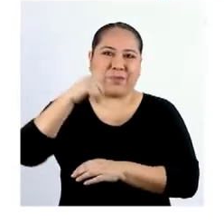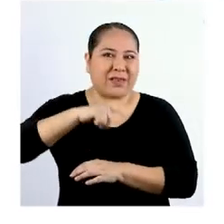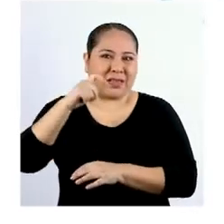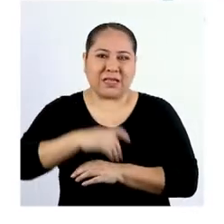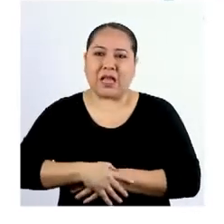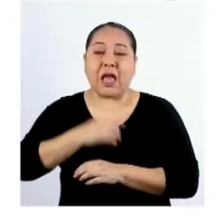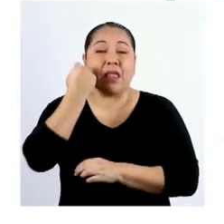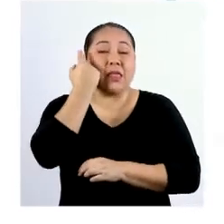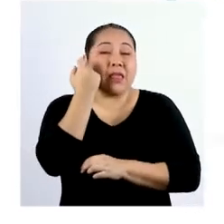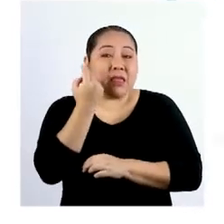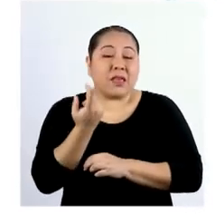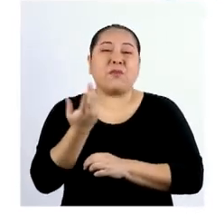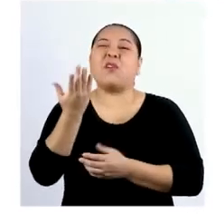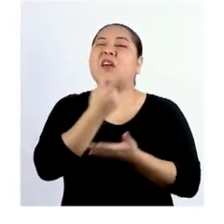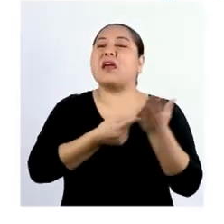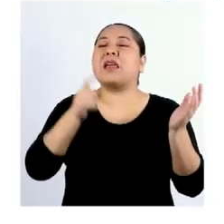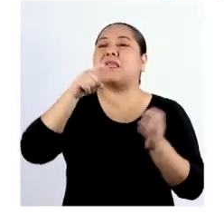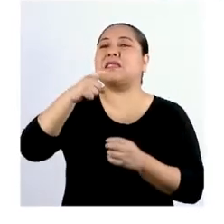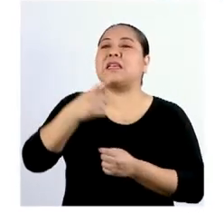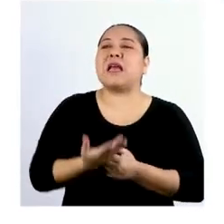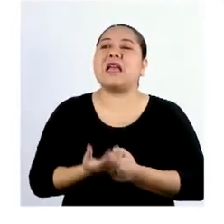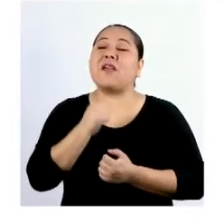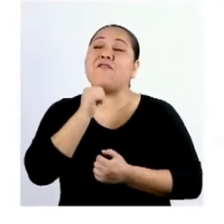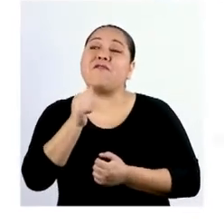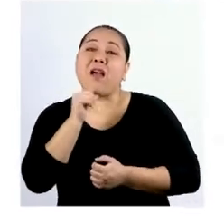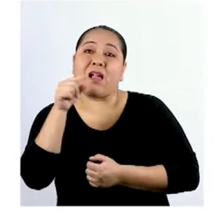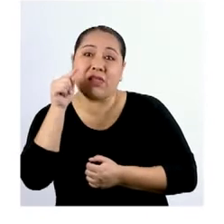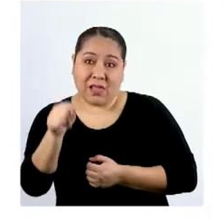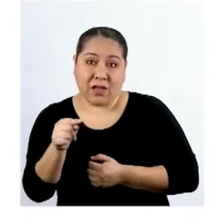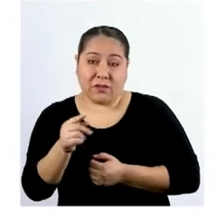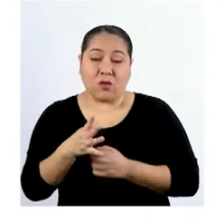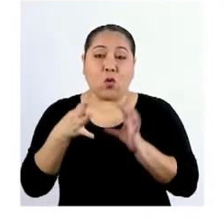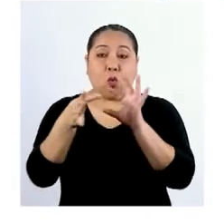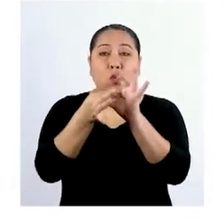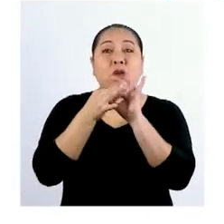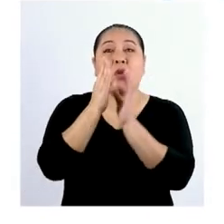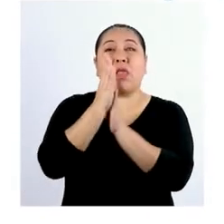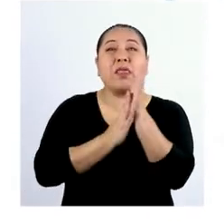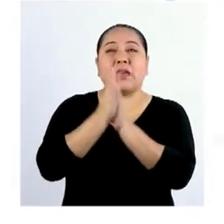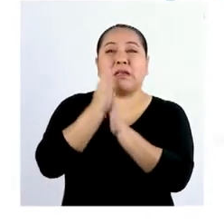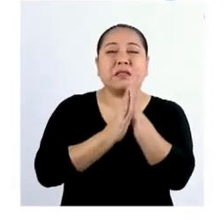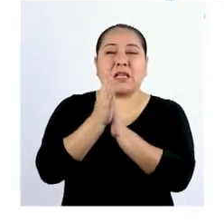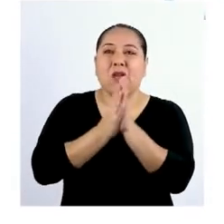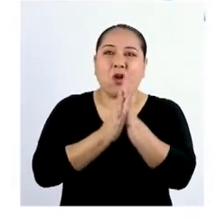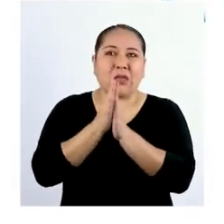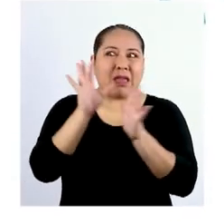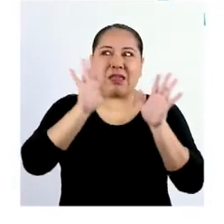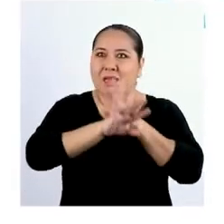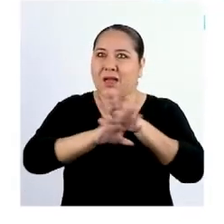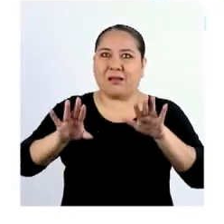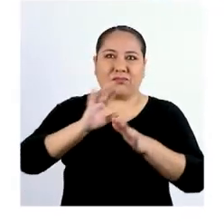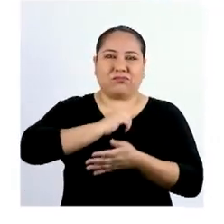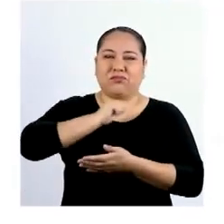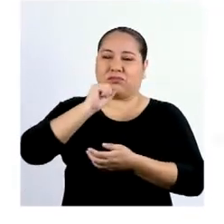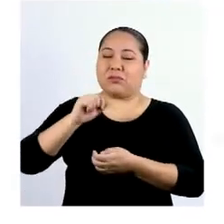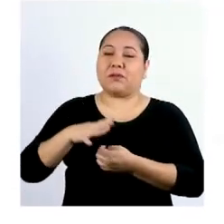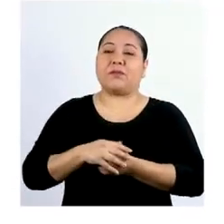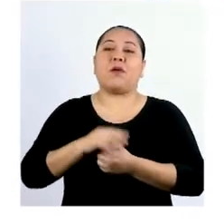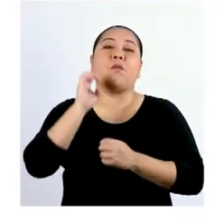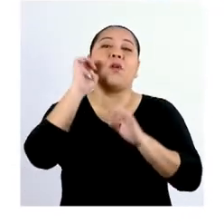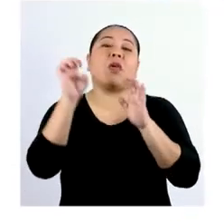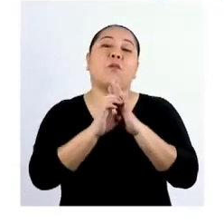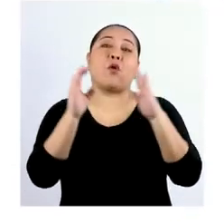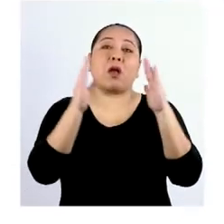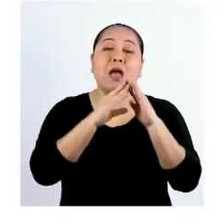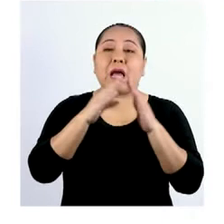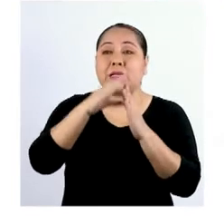Entendemos, por necesidad, la sensación de carencia, unida al deseo de eliminarla. Por ejemplo, la